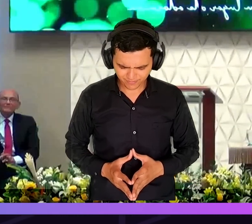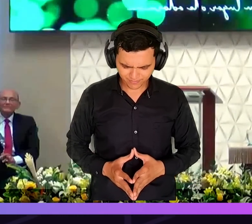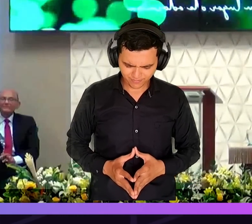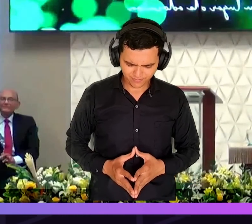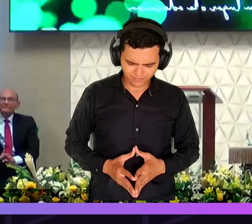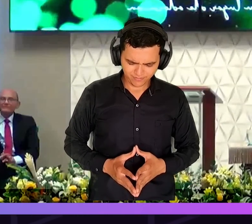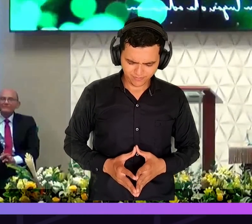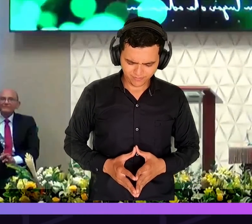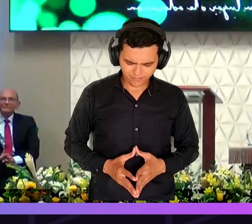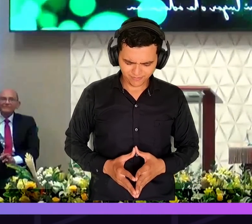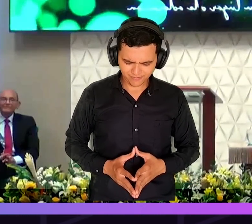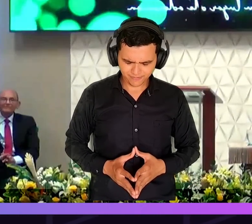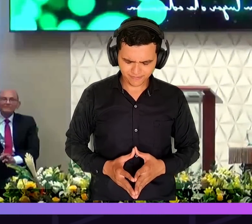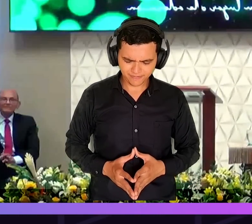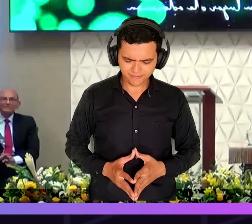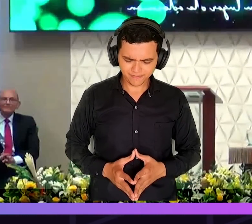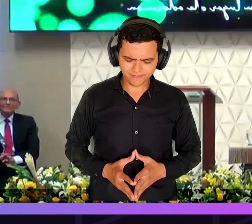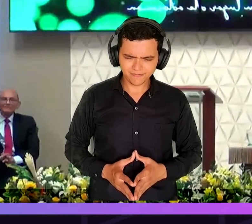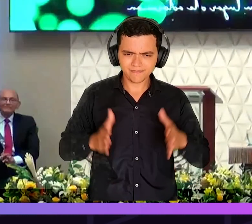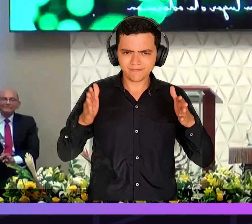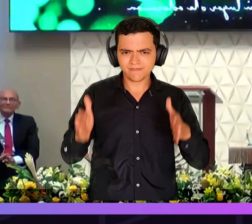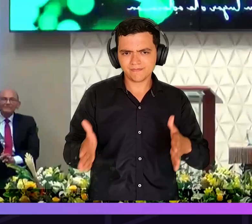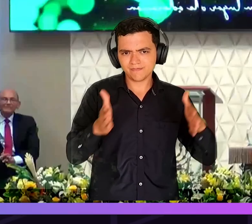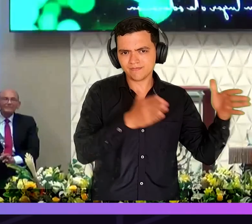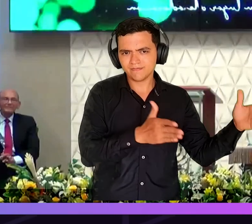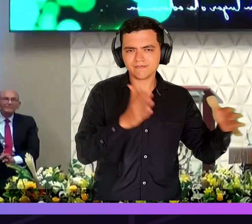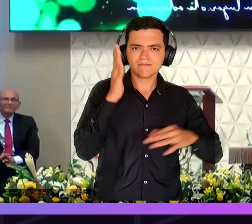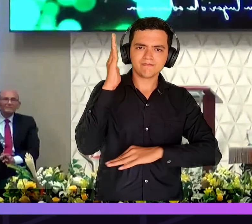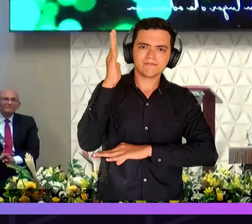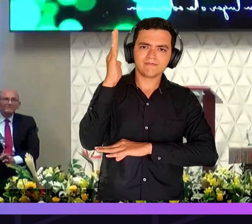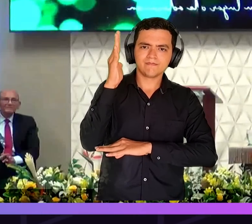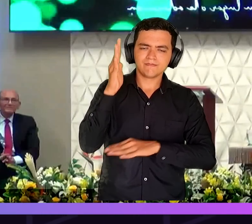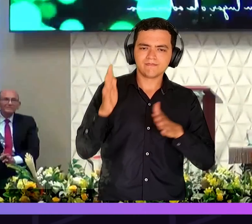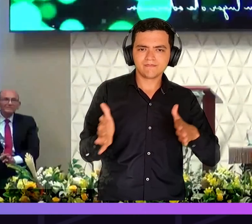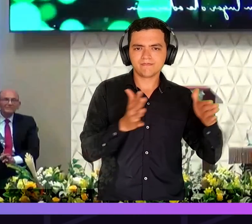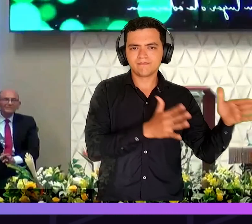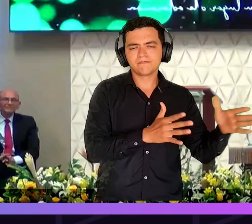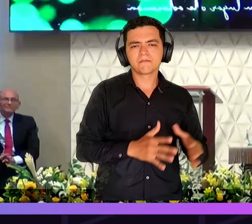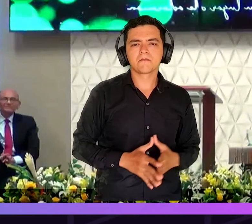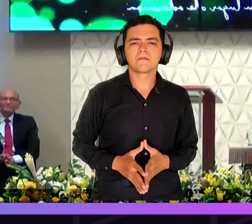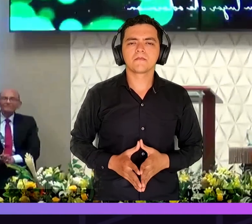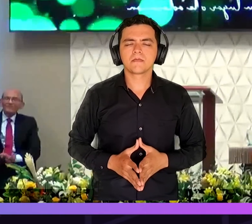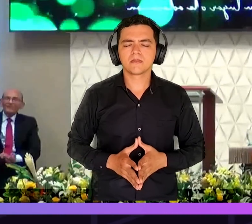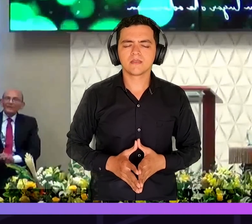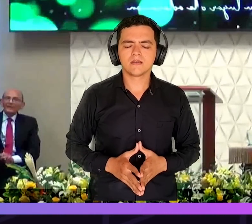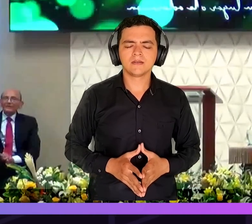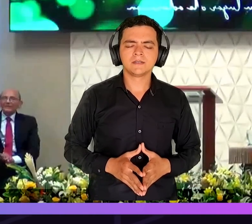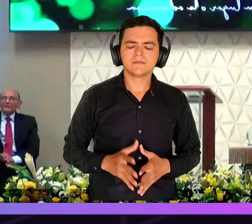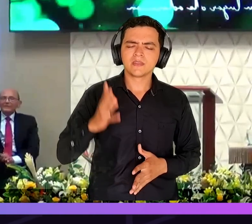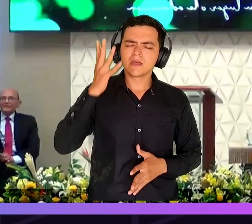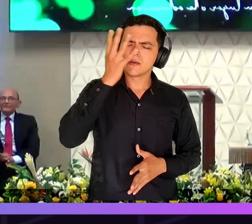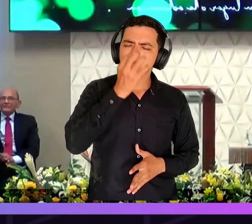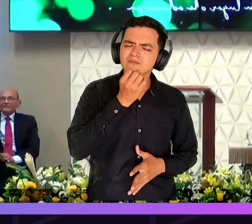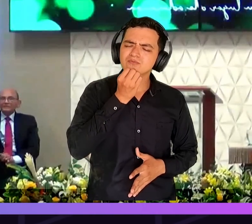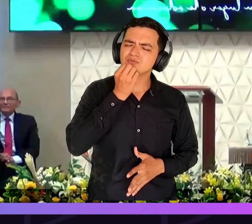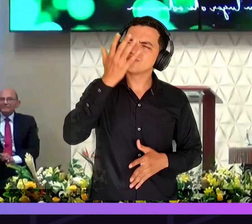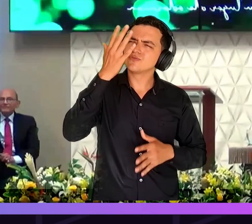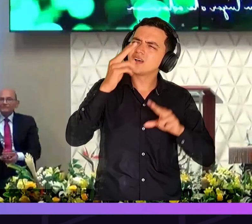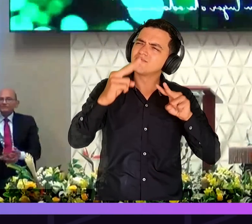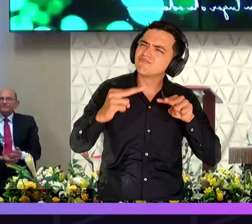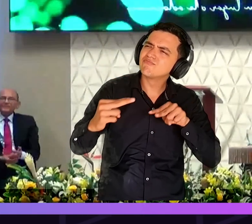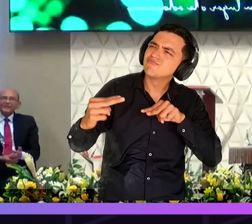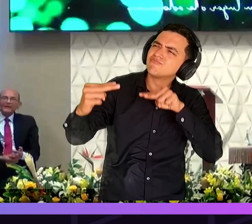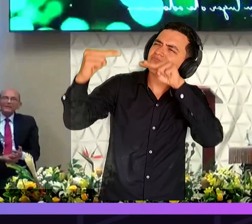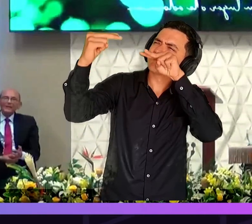poner por obra tantos problemas que nos ahorraríamos si pusiéramos en práctica la palabra del Señor si